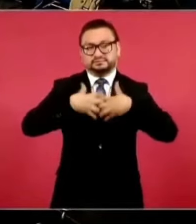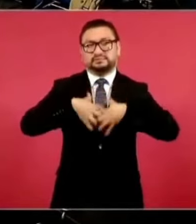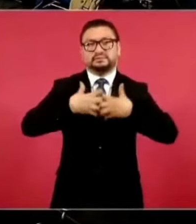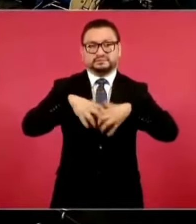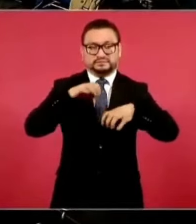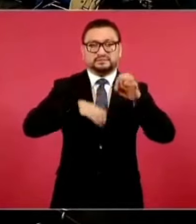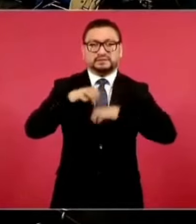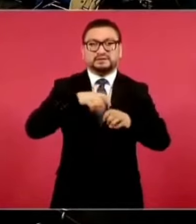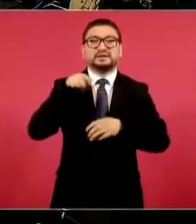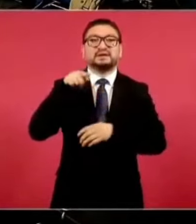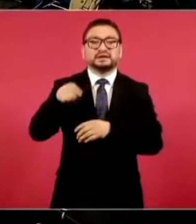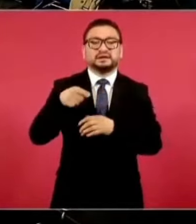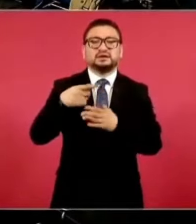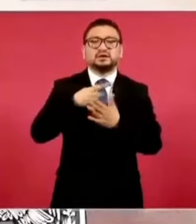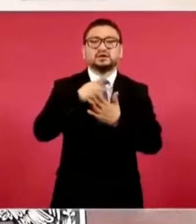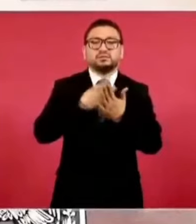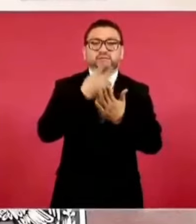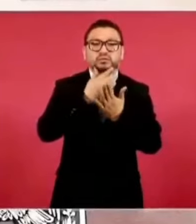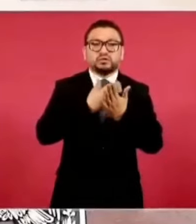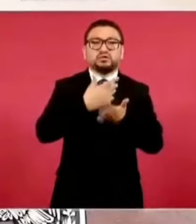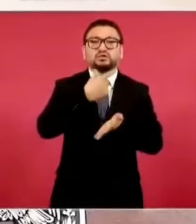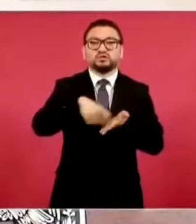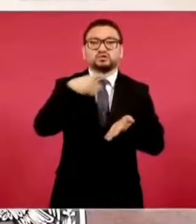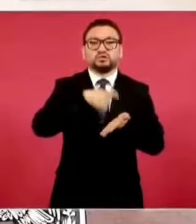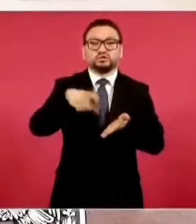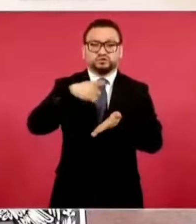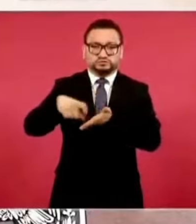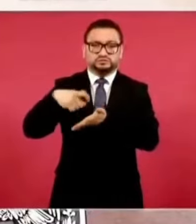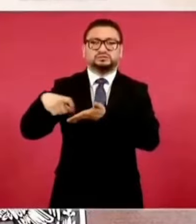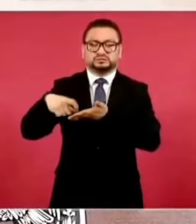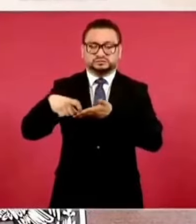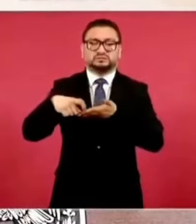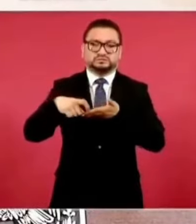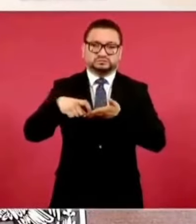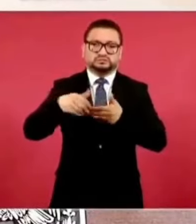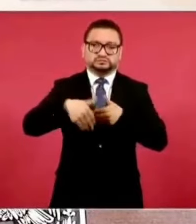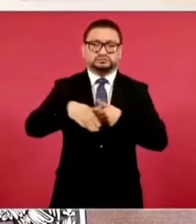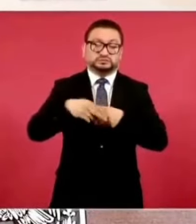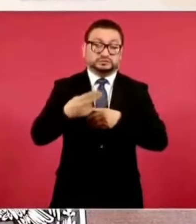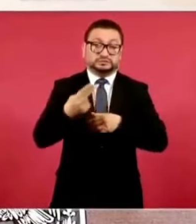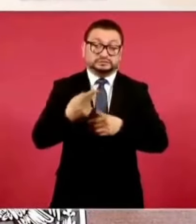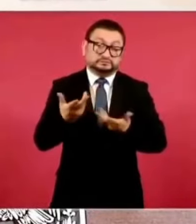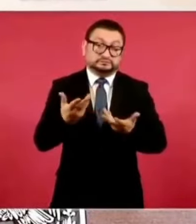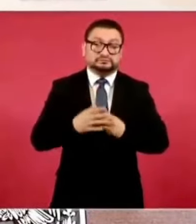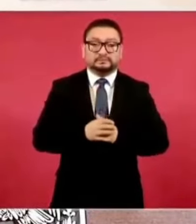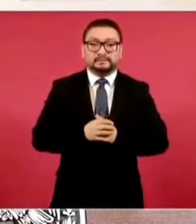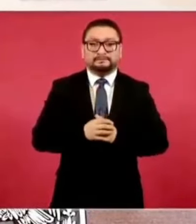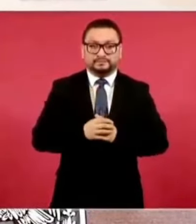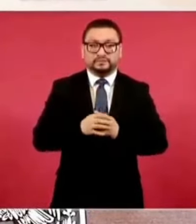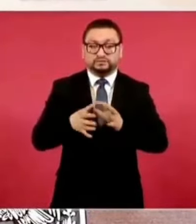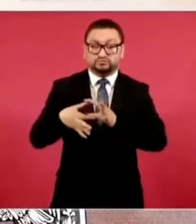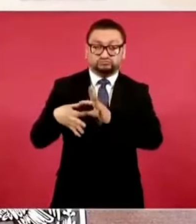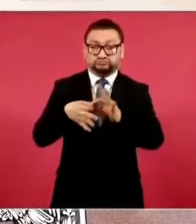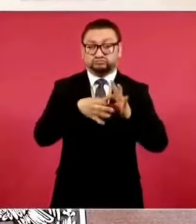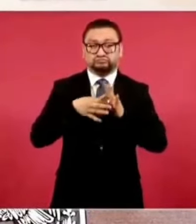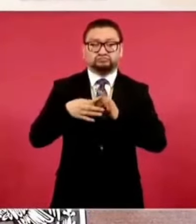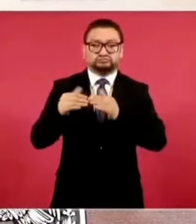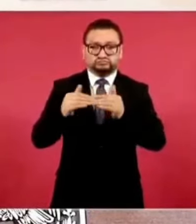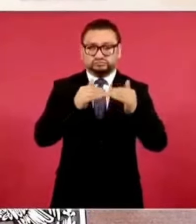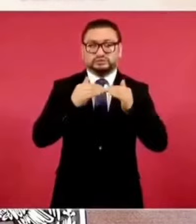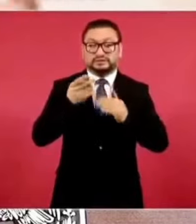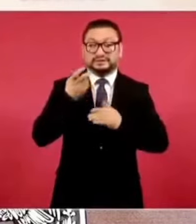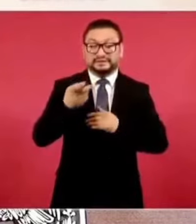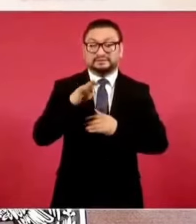planea las siguientes compras, las siguientes adquisiciones que se tuvieran que hacer, las consolida, es quien